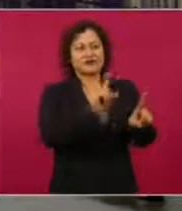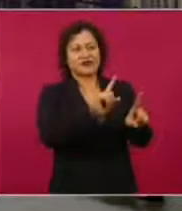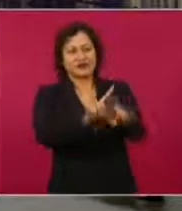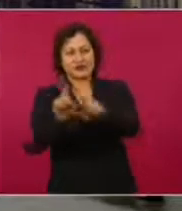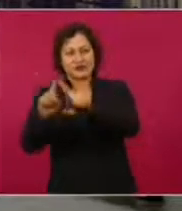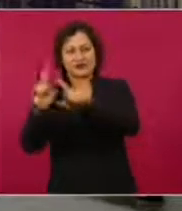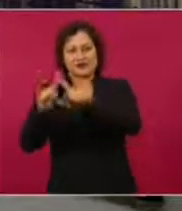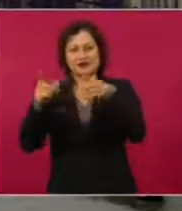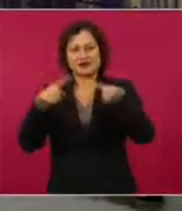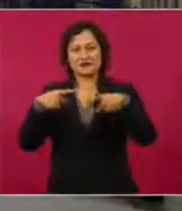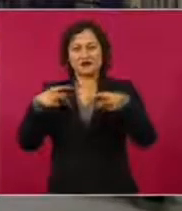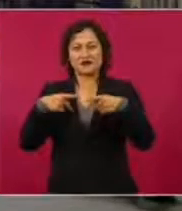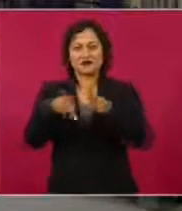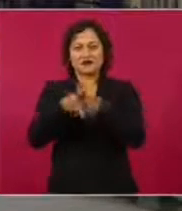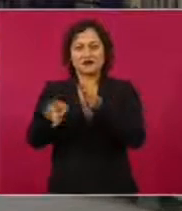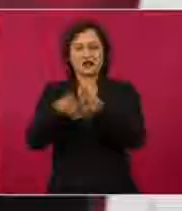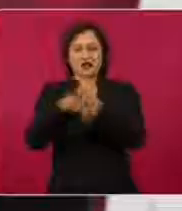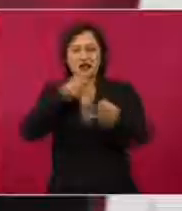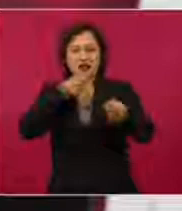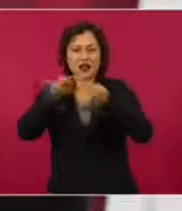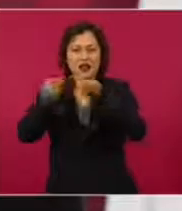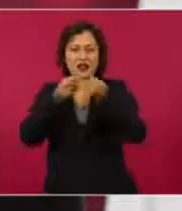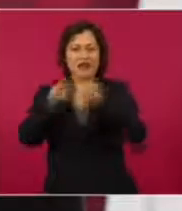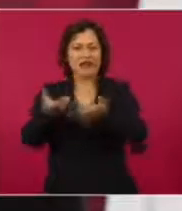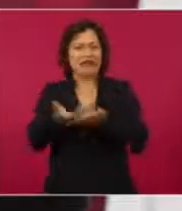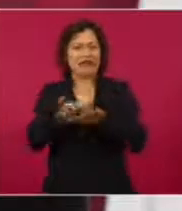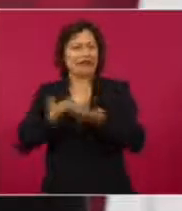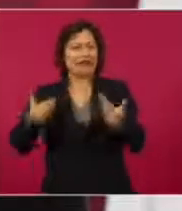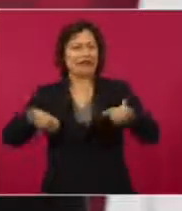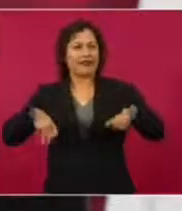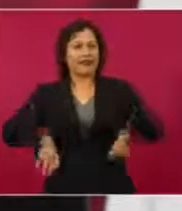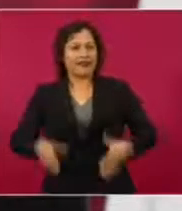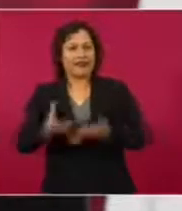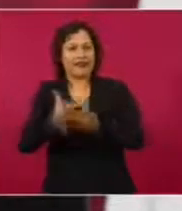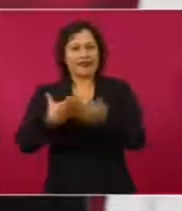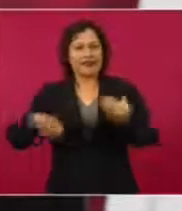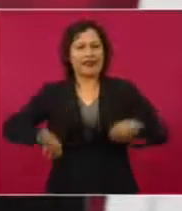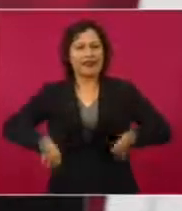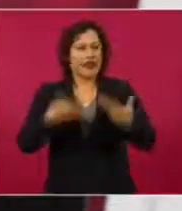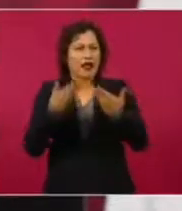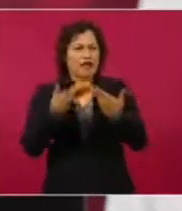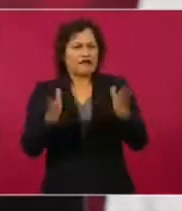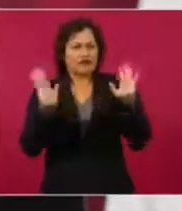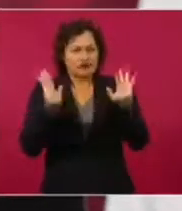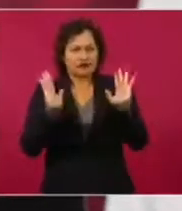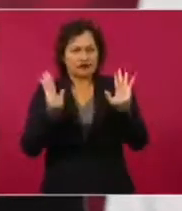periodismo, sino también por el silencio de muchos. Saludos. Saludos. Saludos. Saludos.